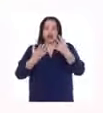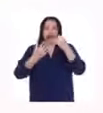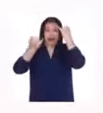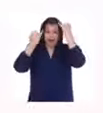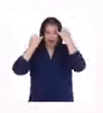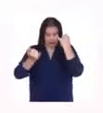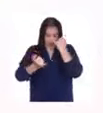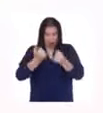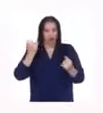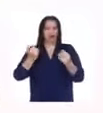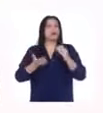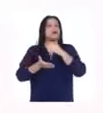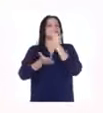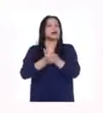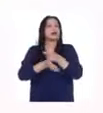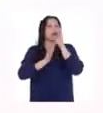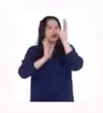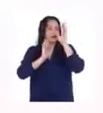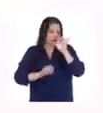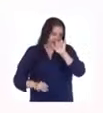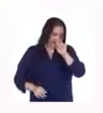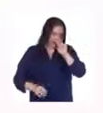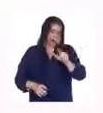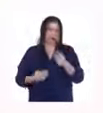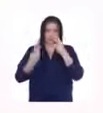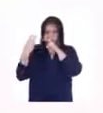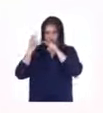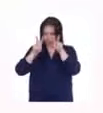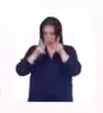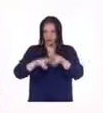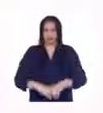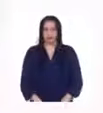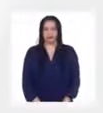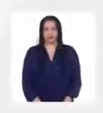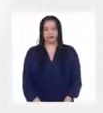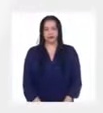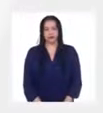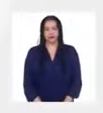última parte de la charla TED de Inés Melchor vamos a verlo